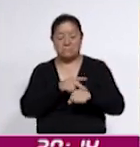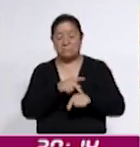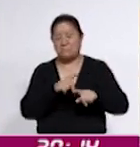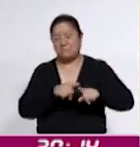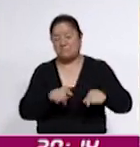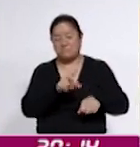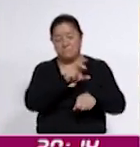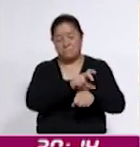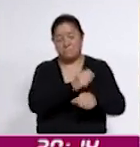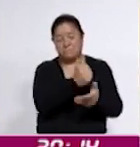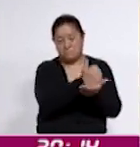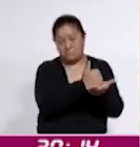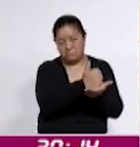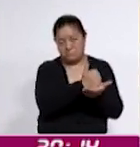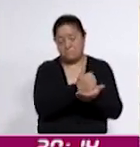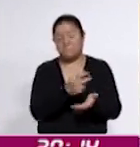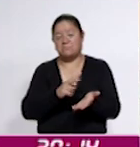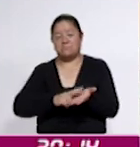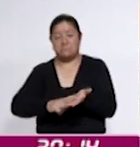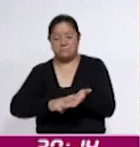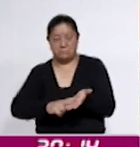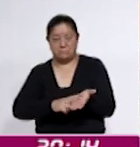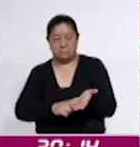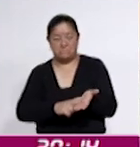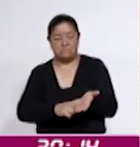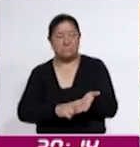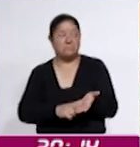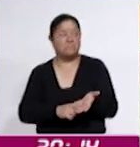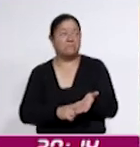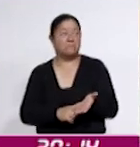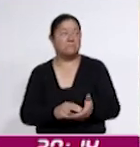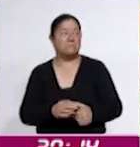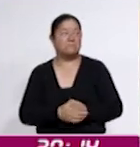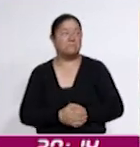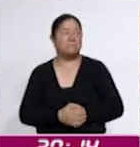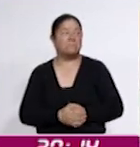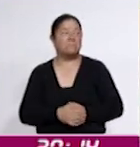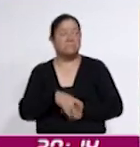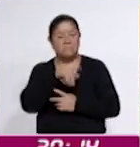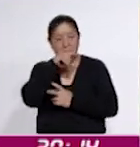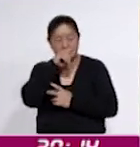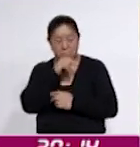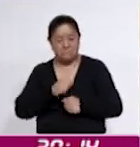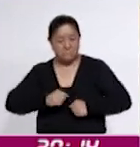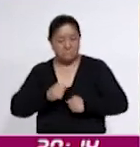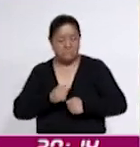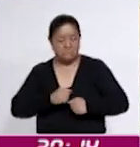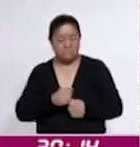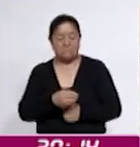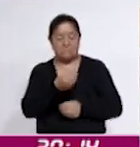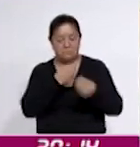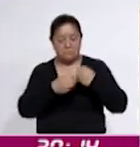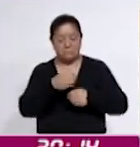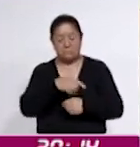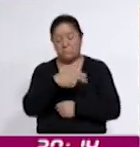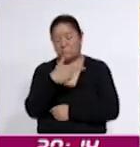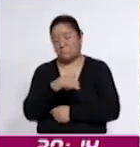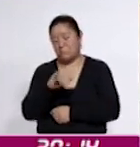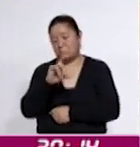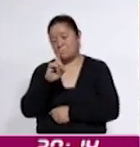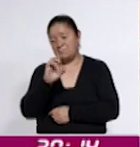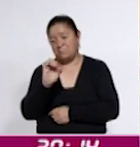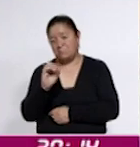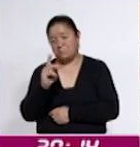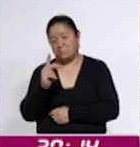azul, huevo verde y alimentamos nuestras gallinas con hidroponia de trigo y con